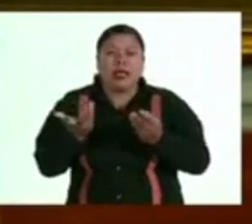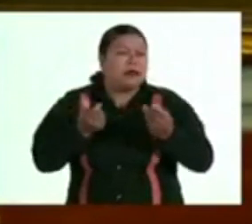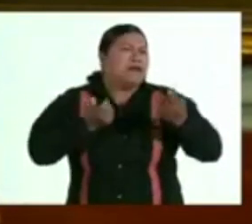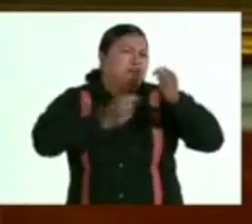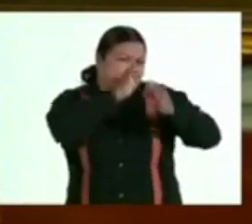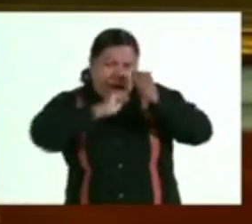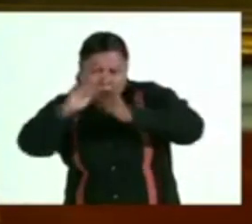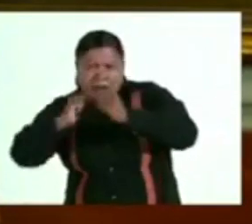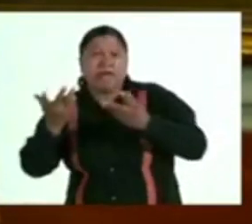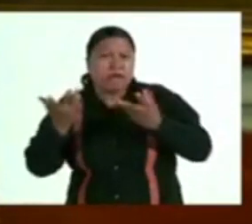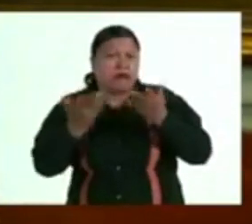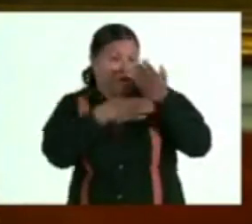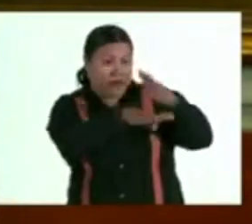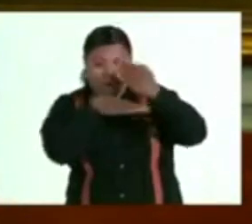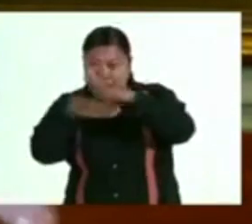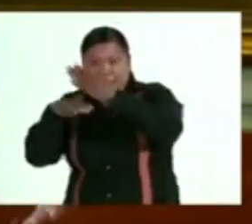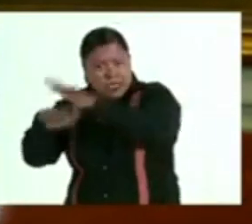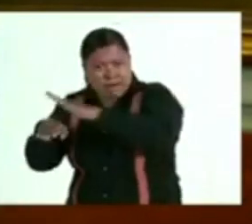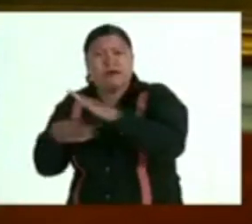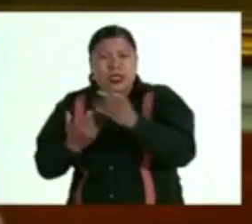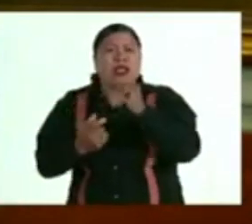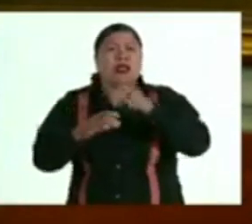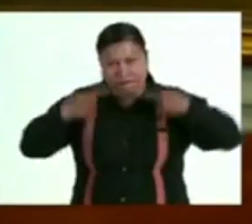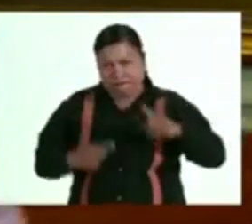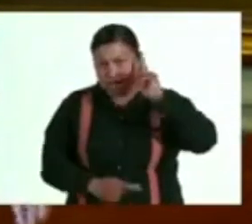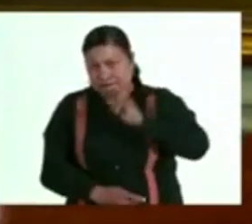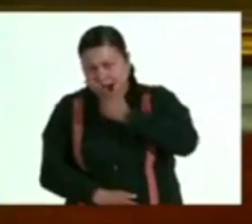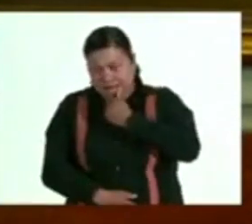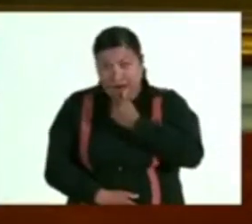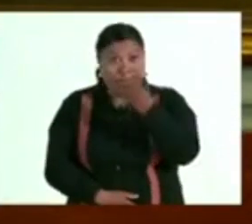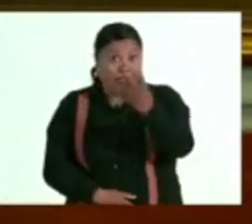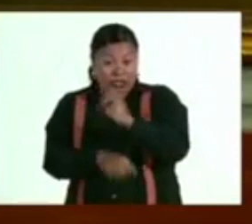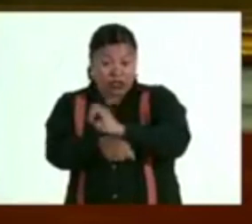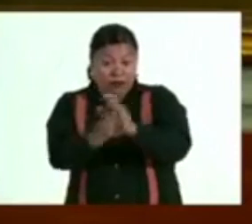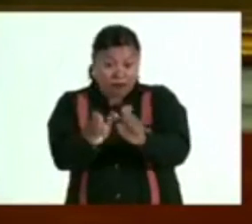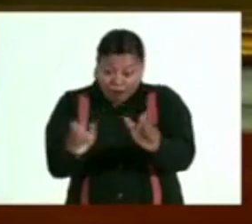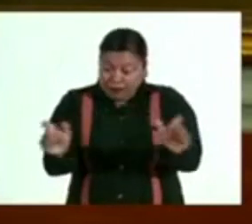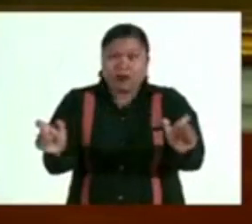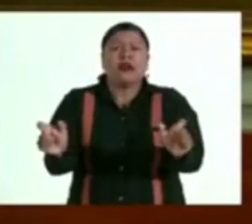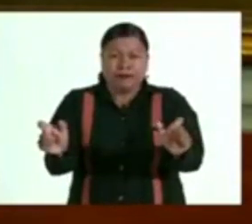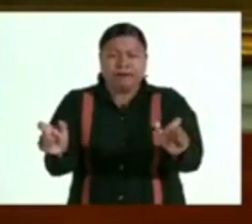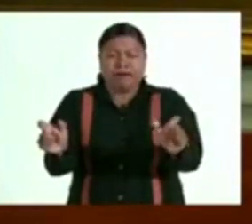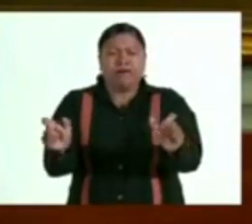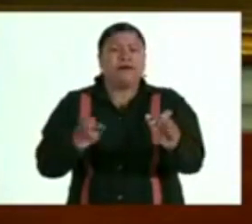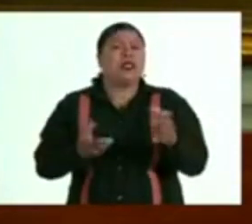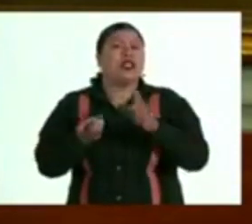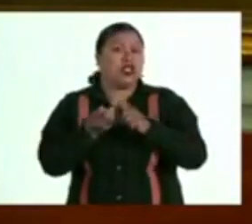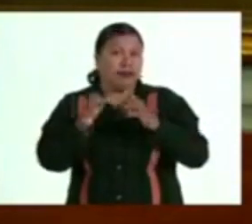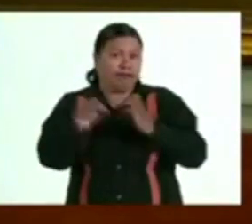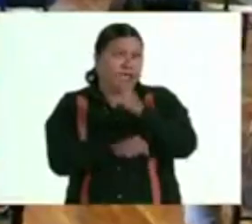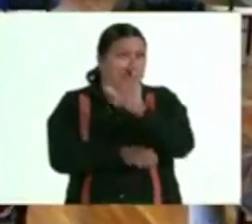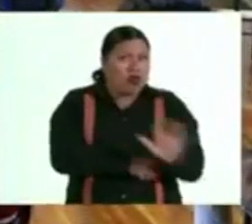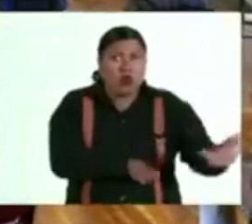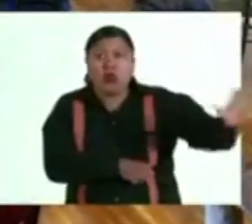centros comerciales, instituciones bancarias, terminal de autobuses. Este operativo va a contar en todo el